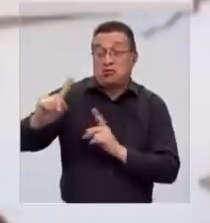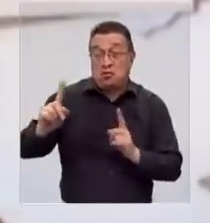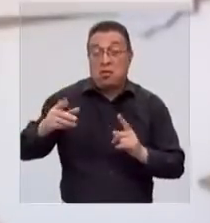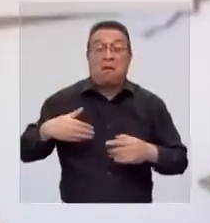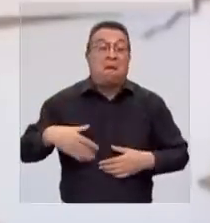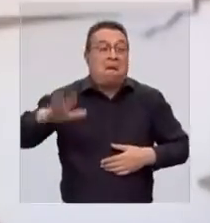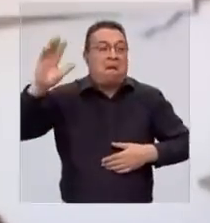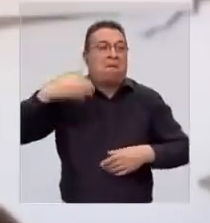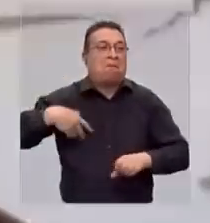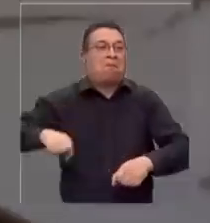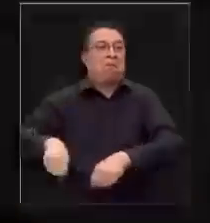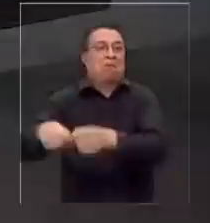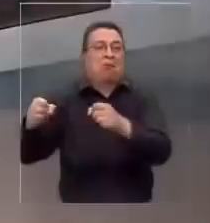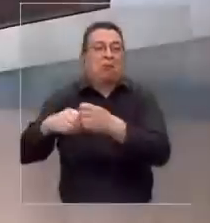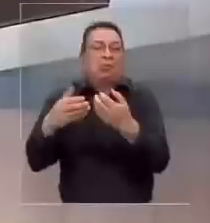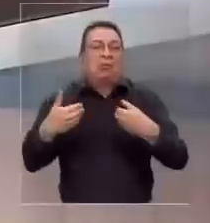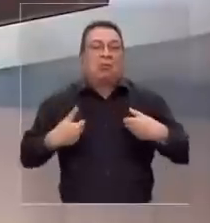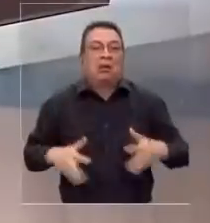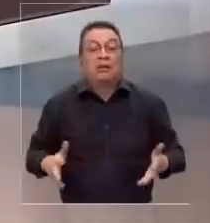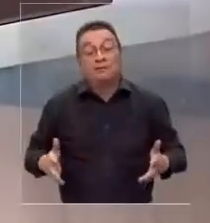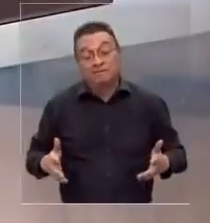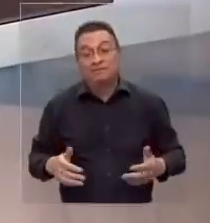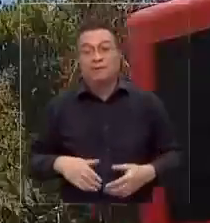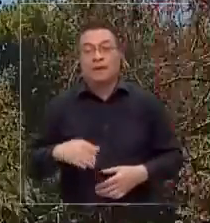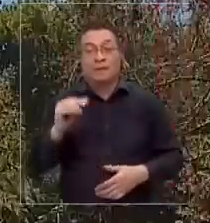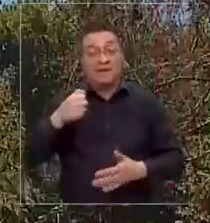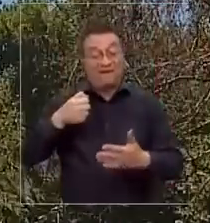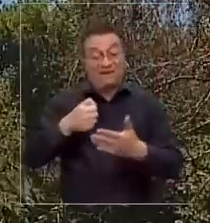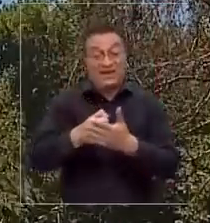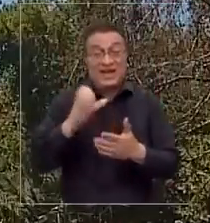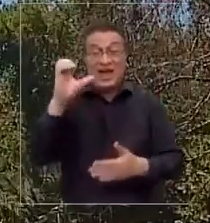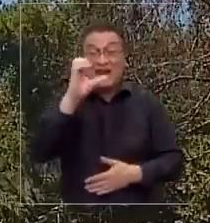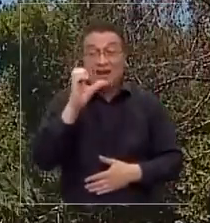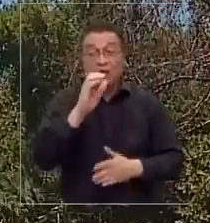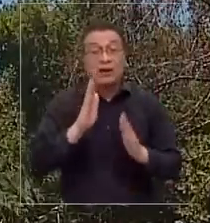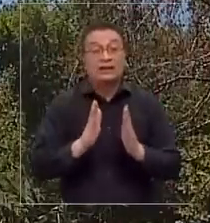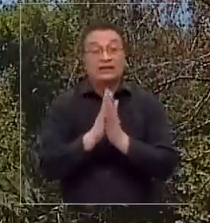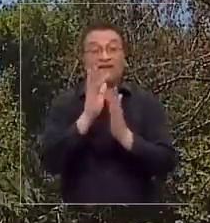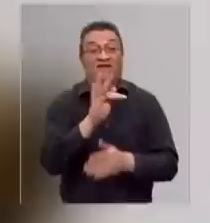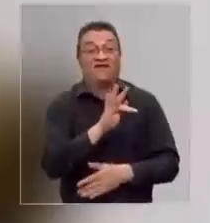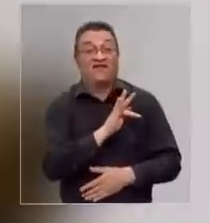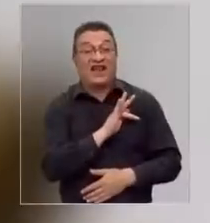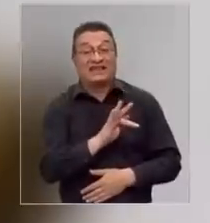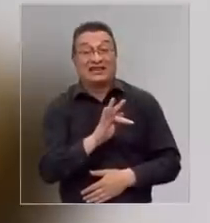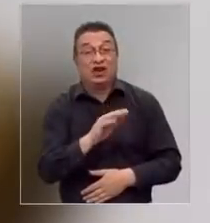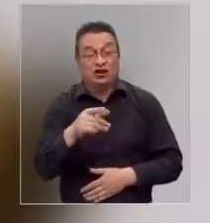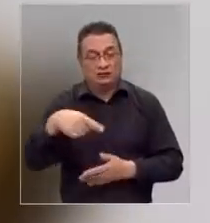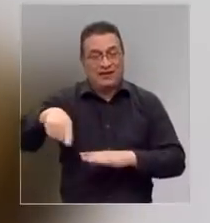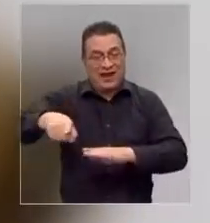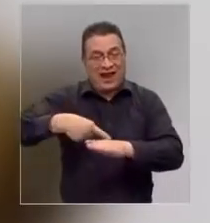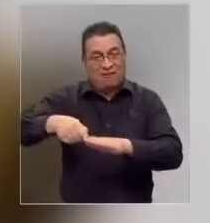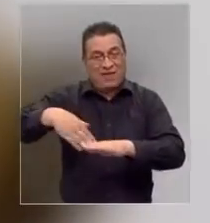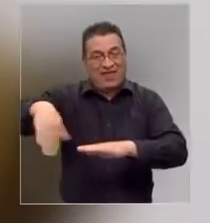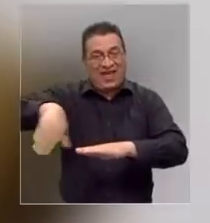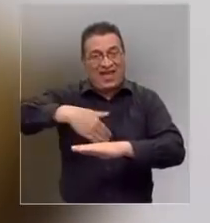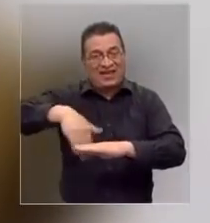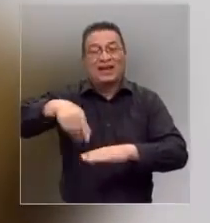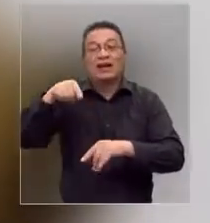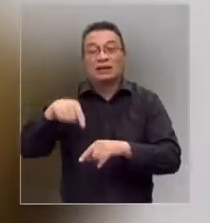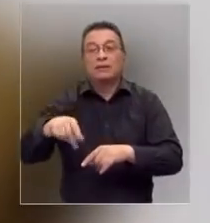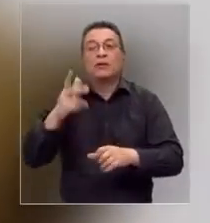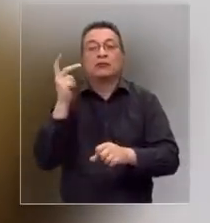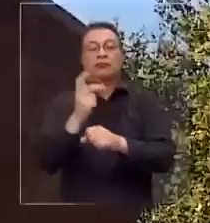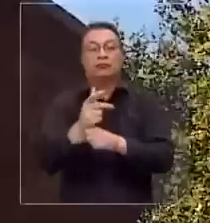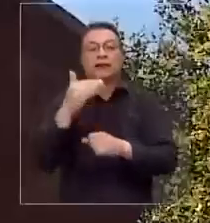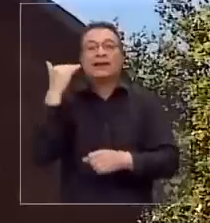puedo dañarlo. A fines de enero, el Museo Colonial San Francisco, ubicado en pleno centro de la capital, sufrió el robo